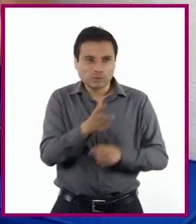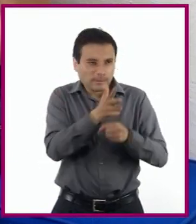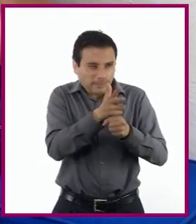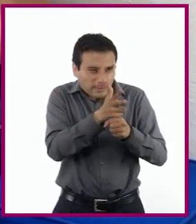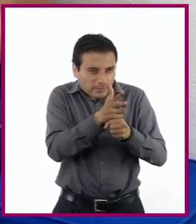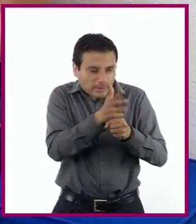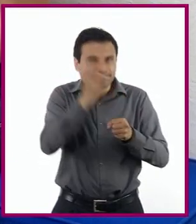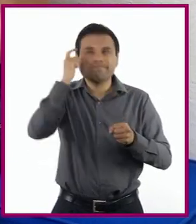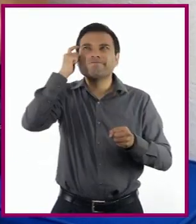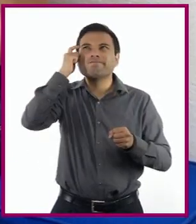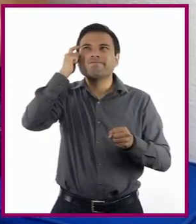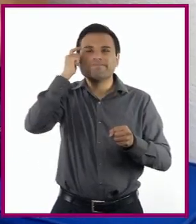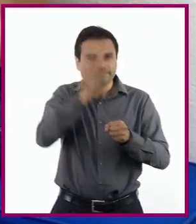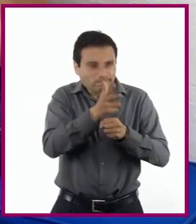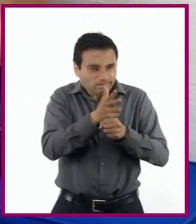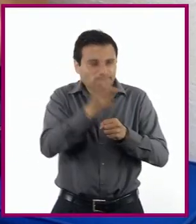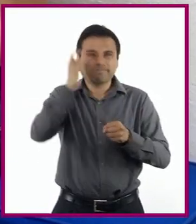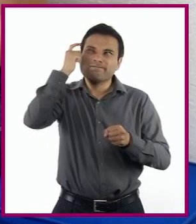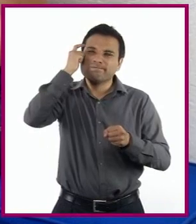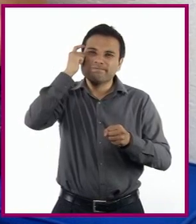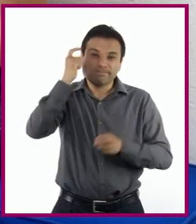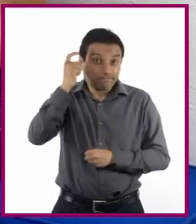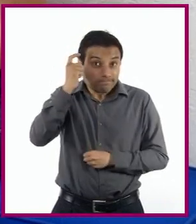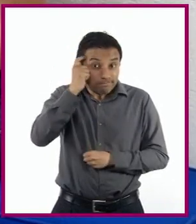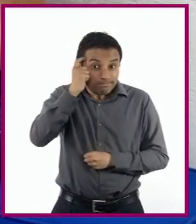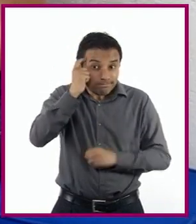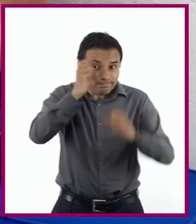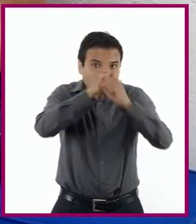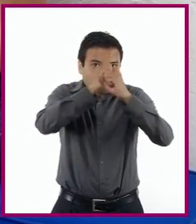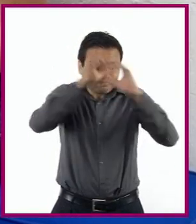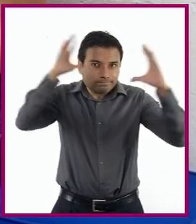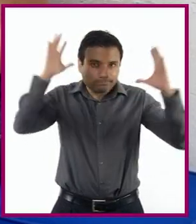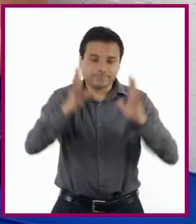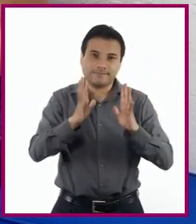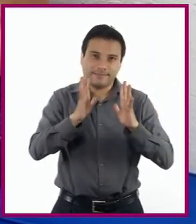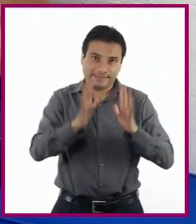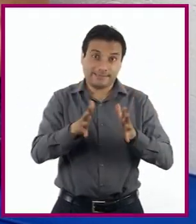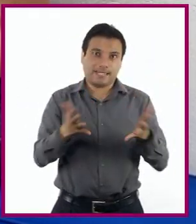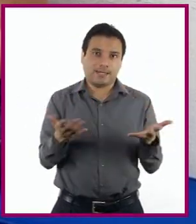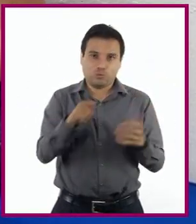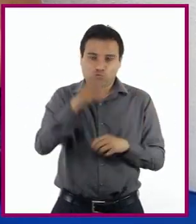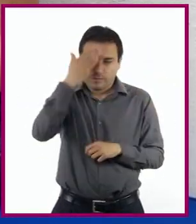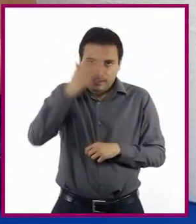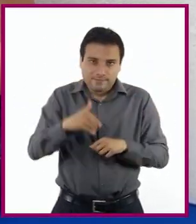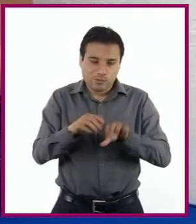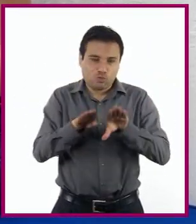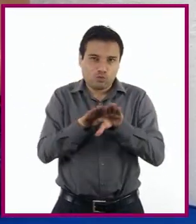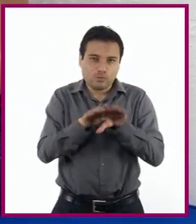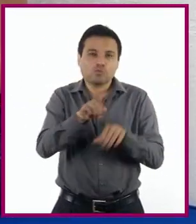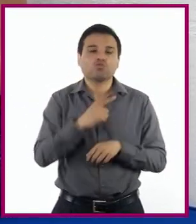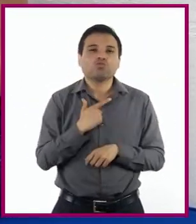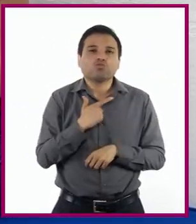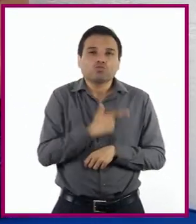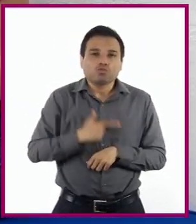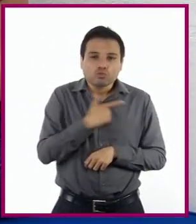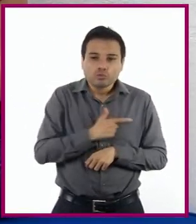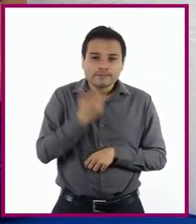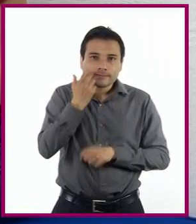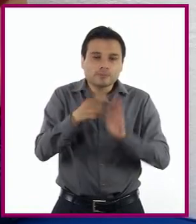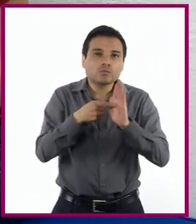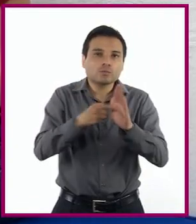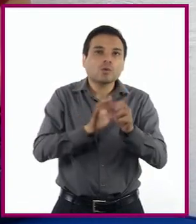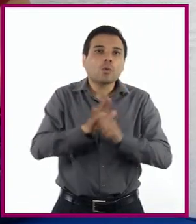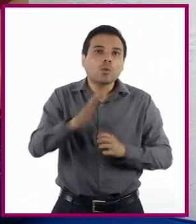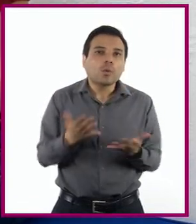las tomas Ustedes ya tengan Incluso El cuadro de la cámara O donde van a colocar La cámara Para que les sea más fácil